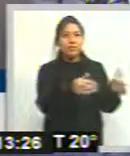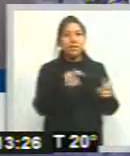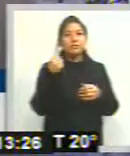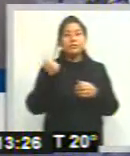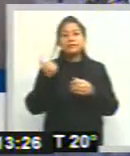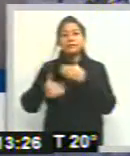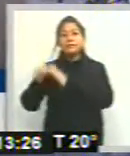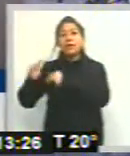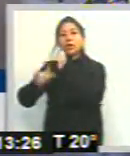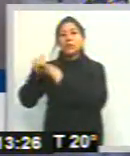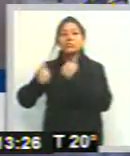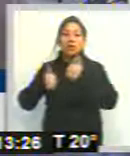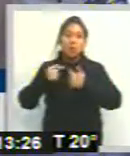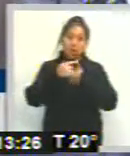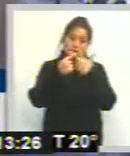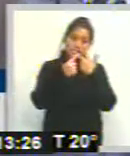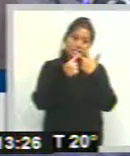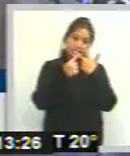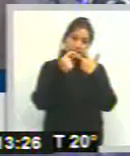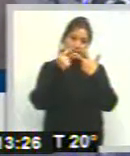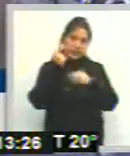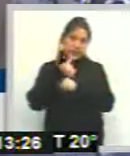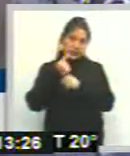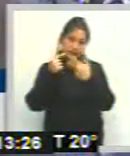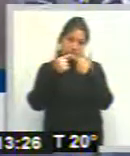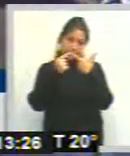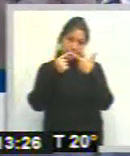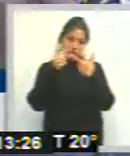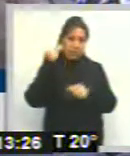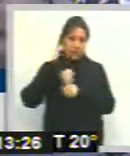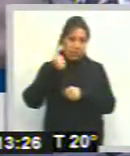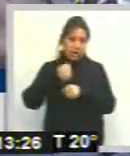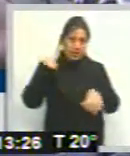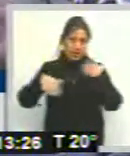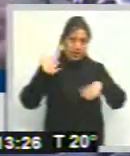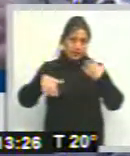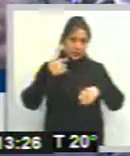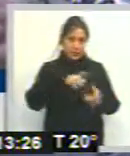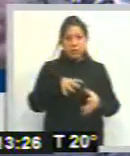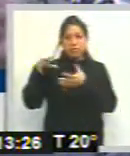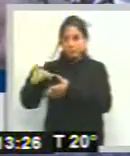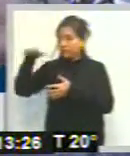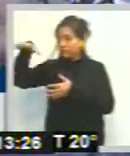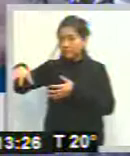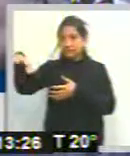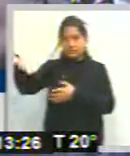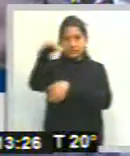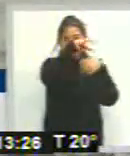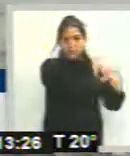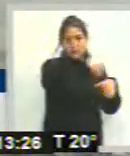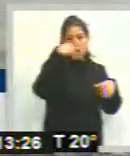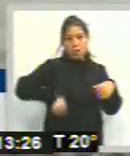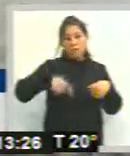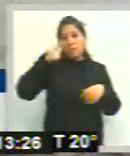obras por otro, y en un tercer lugar, trabajar rápidamente para la reubicación de estas poblaciones que hoy en día están en riesgo.